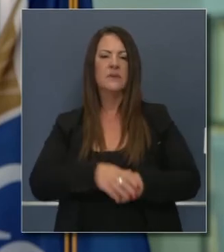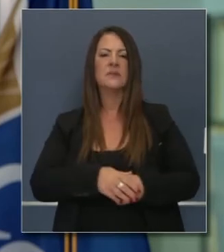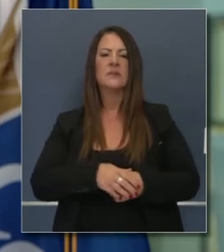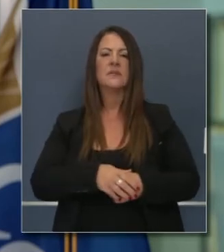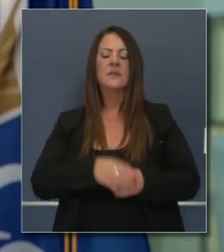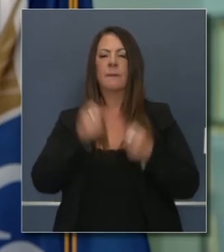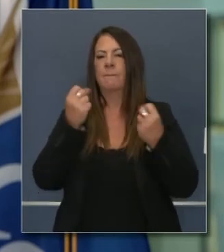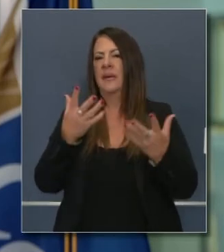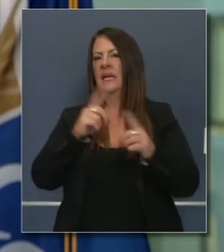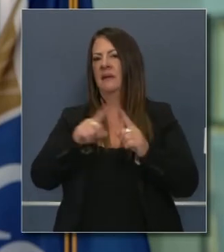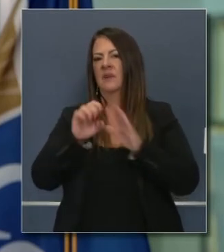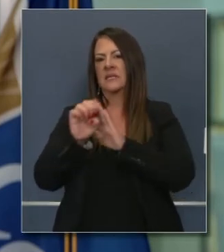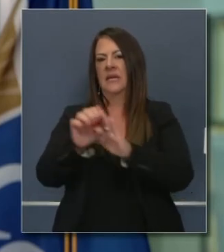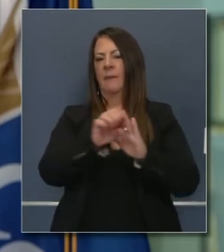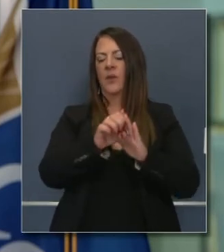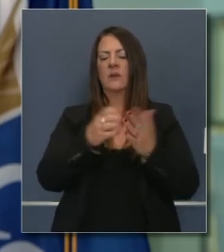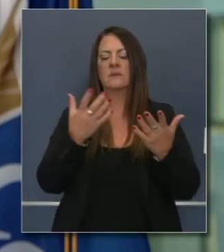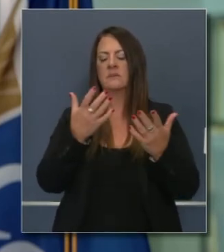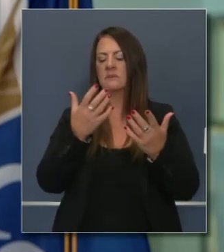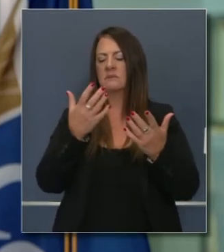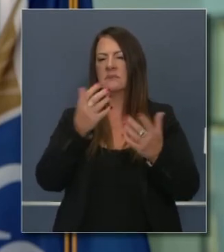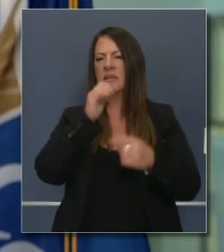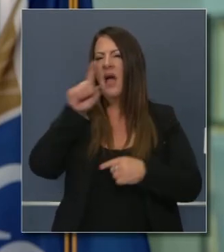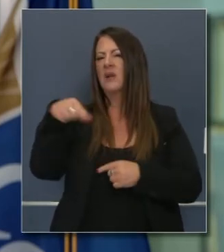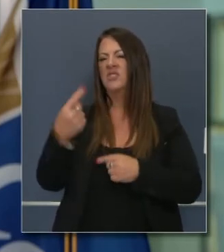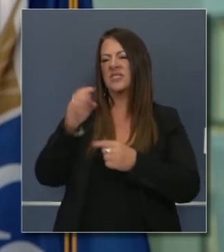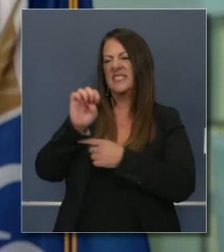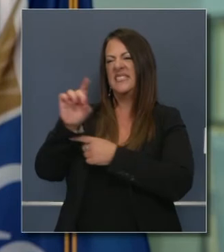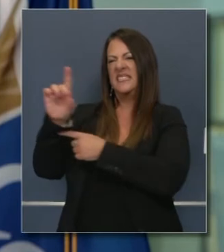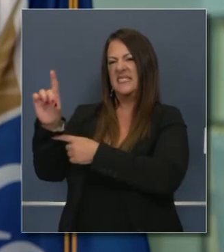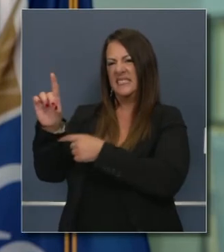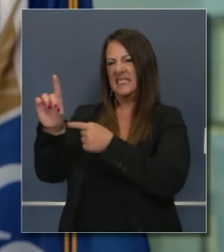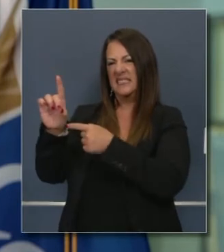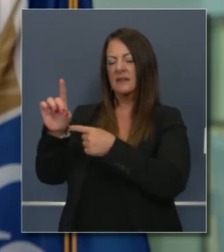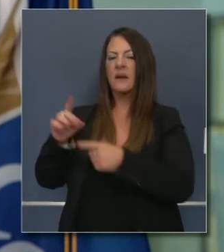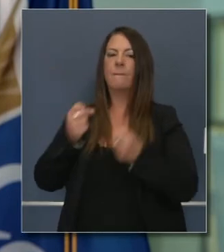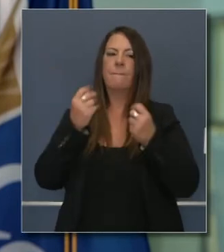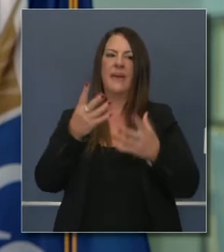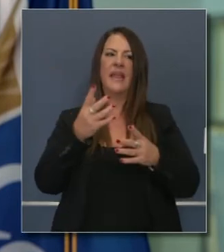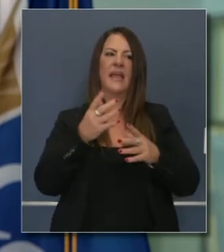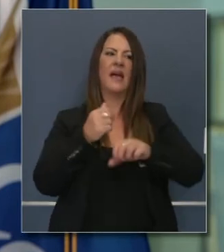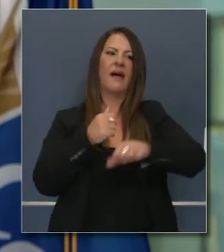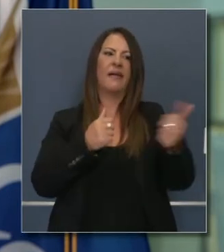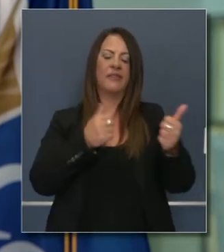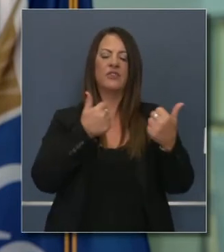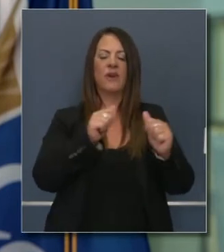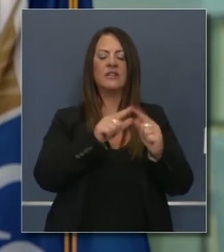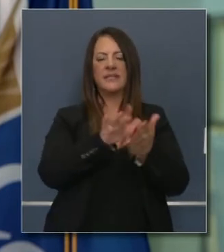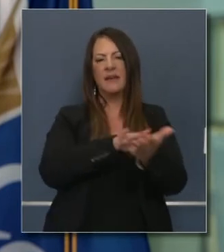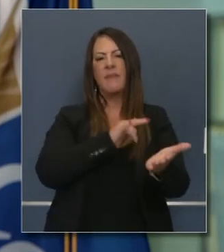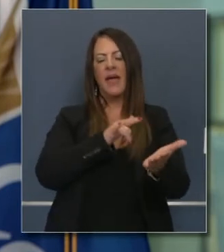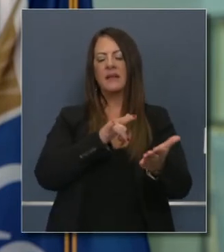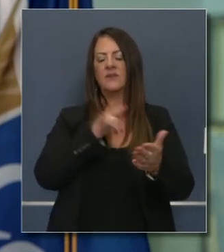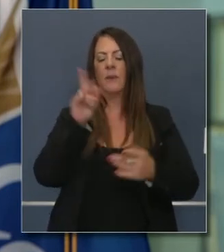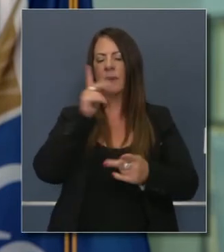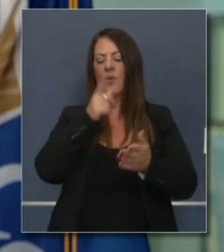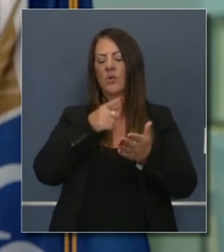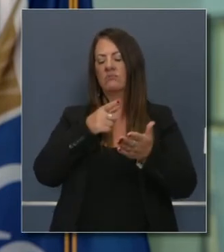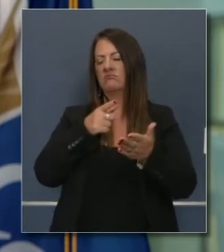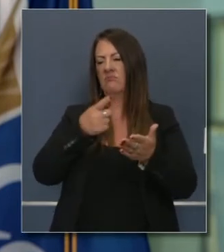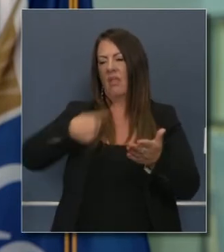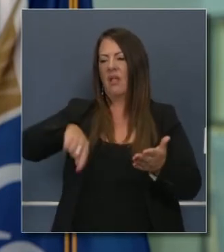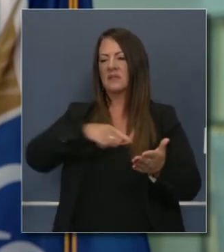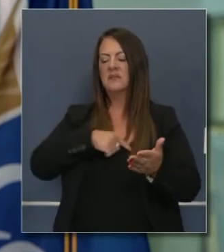ejemplo de gente que, a través del espectro, no solamente con la oficina de desempleo, pero gente que está tratando de